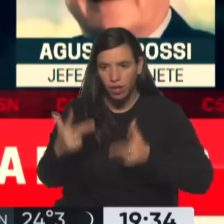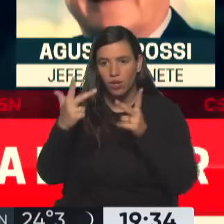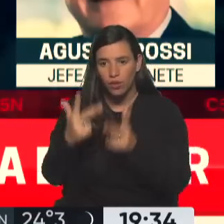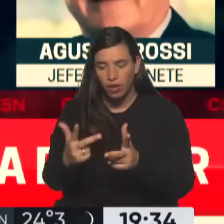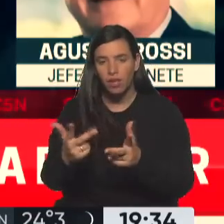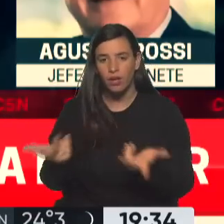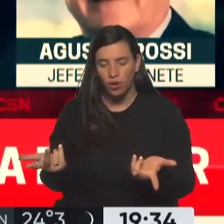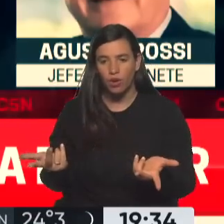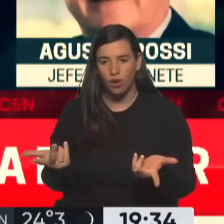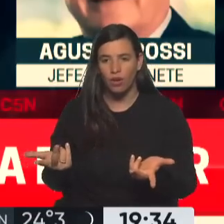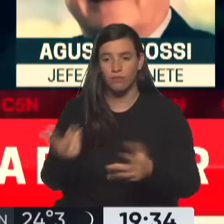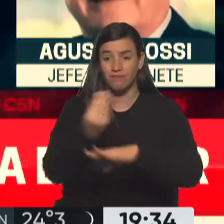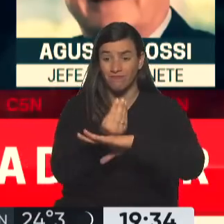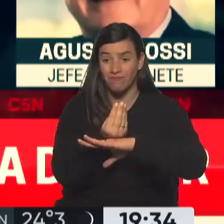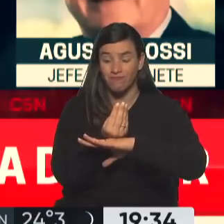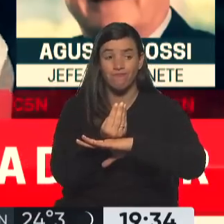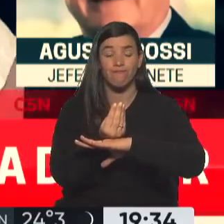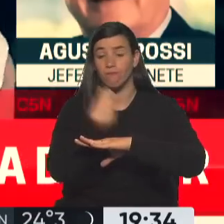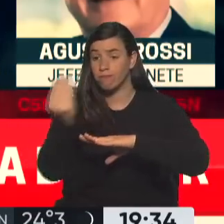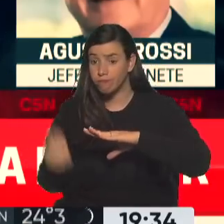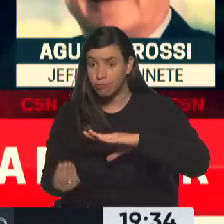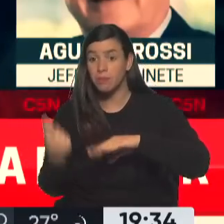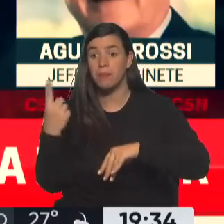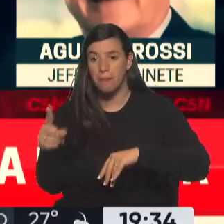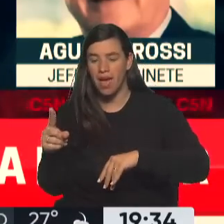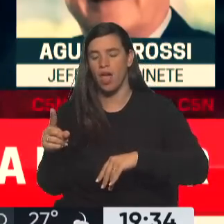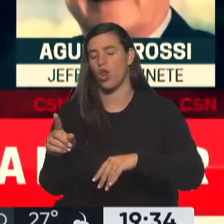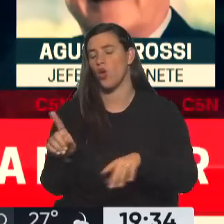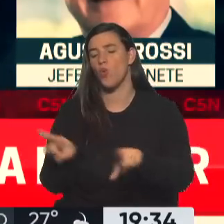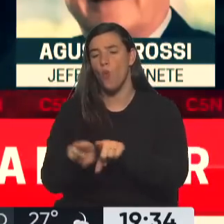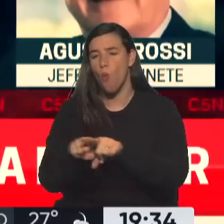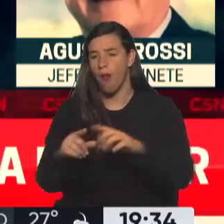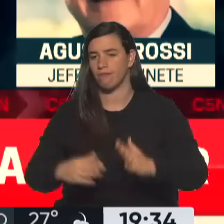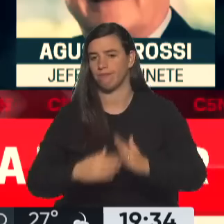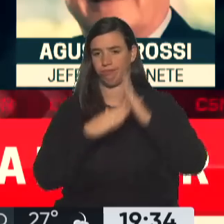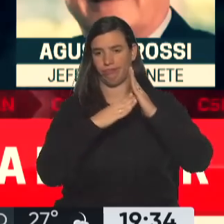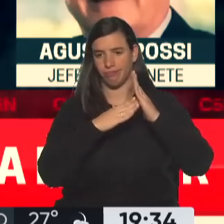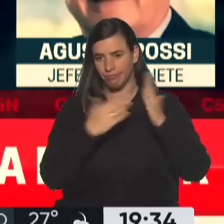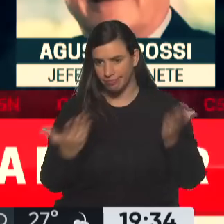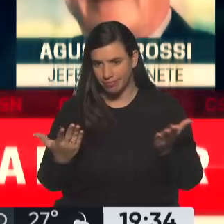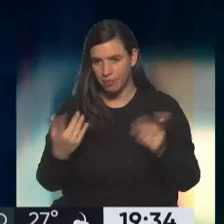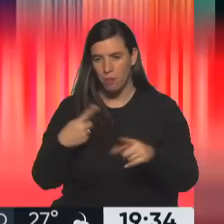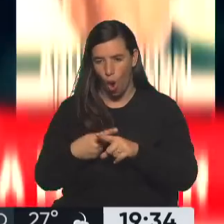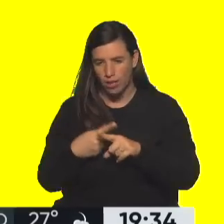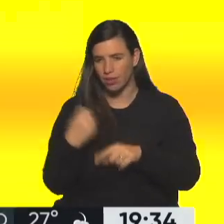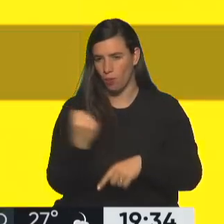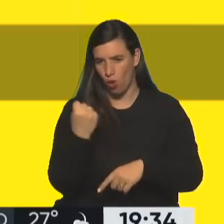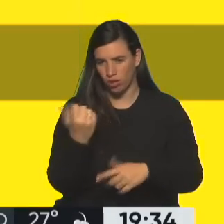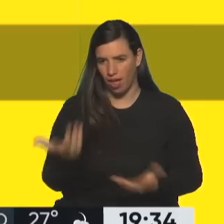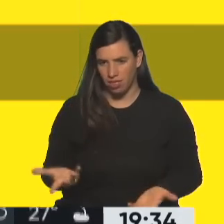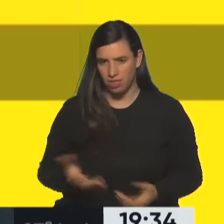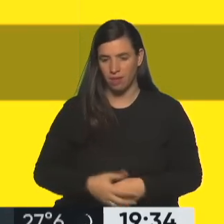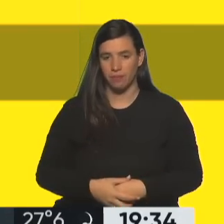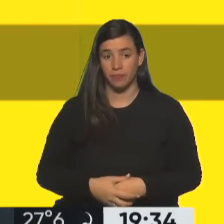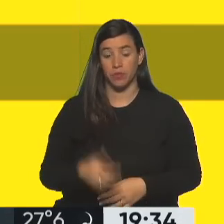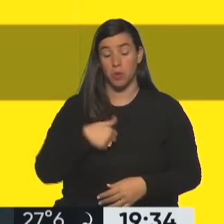No se aleja de su rol del liderazgo que tiene hacia el interior de nuestro espacio político, que es un rol del liderazgo muy importante. A mí